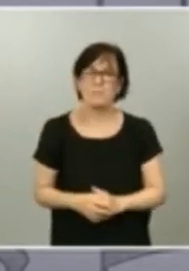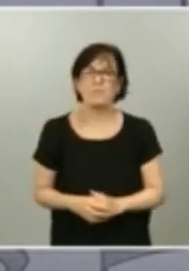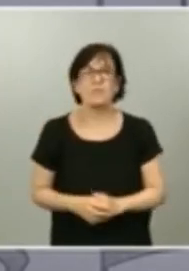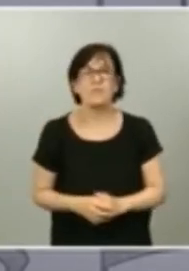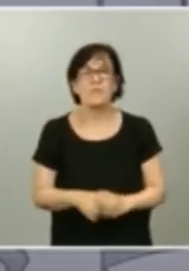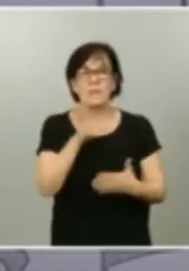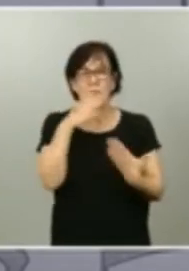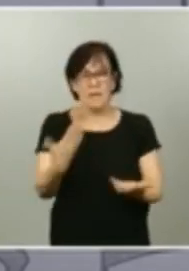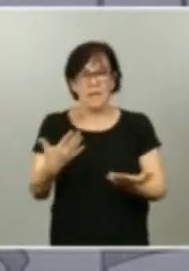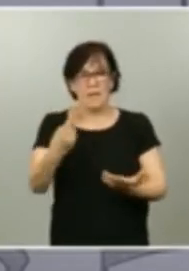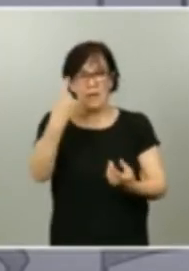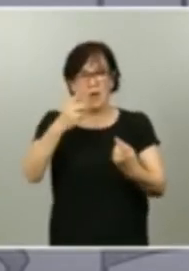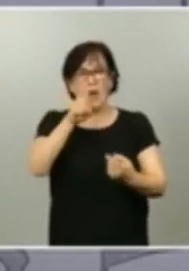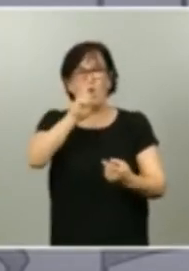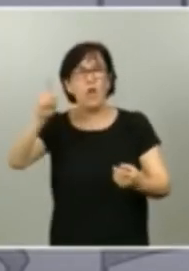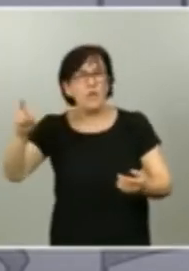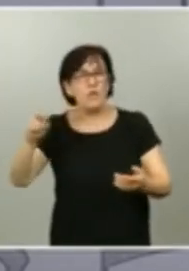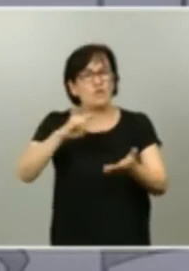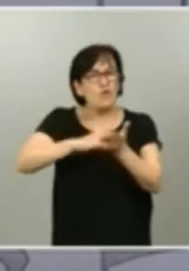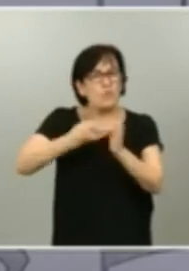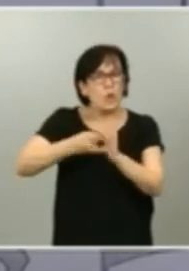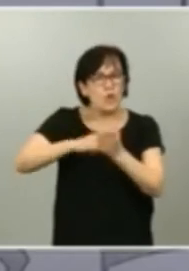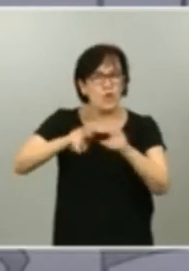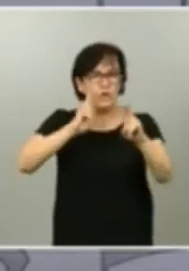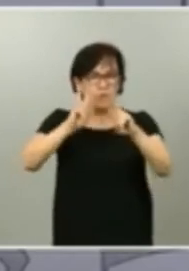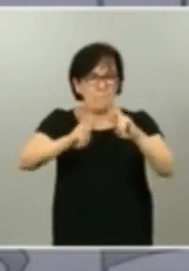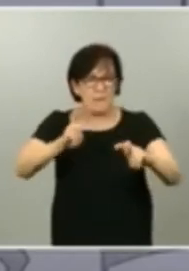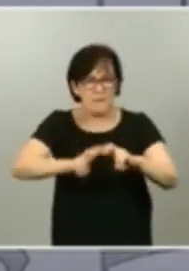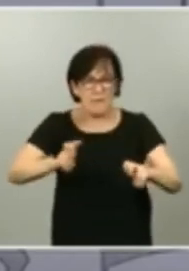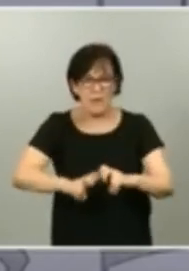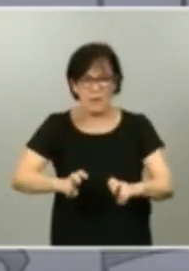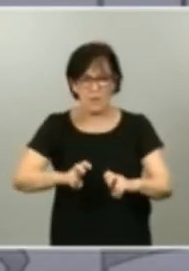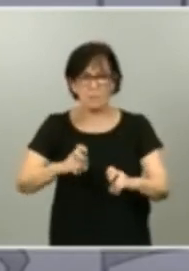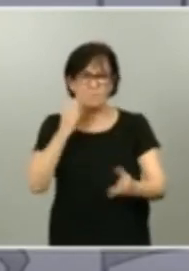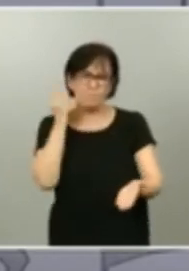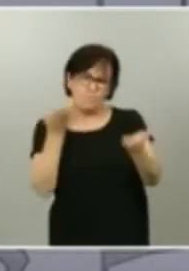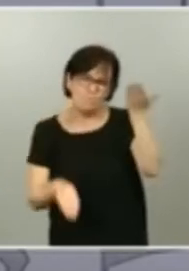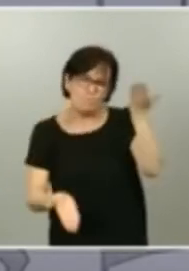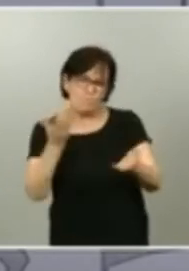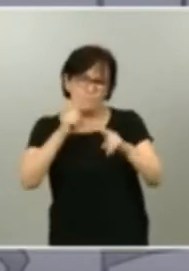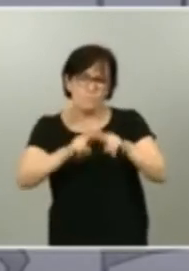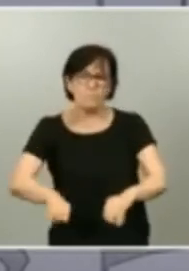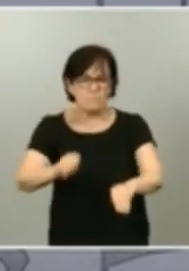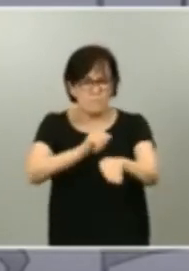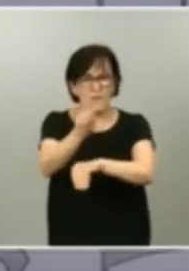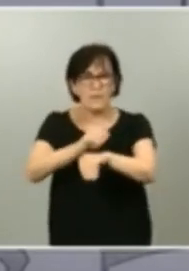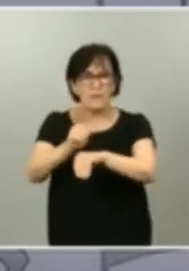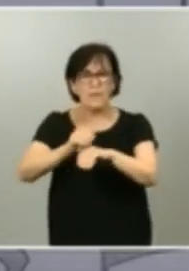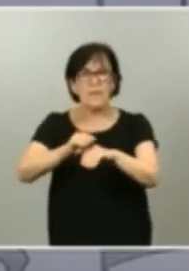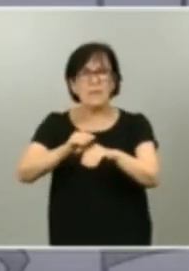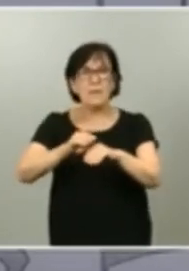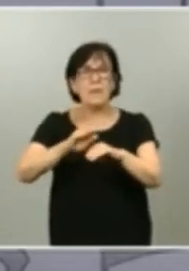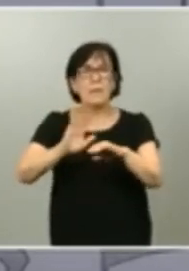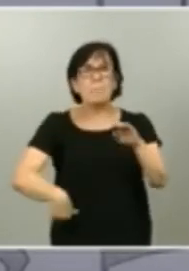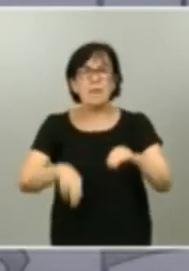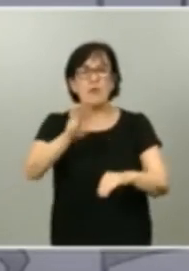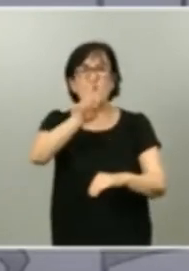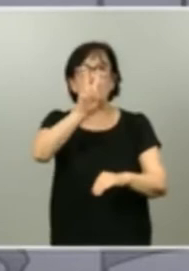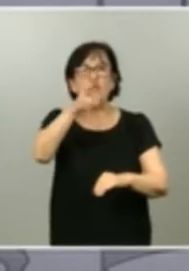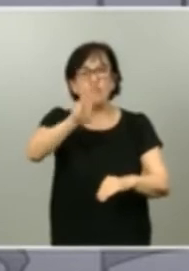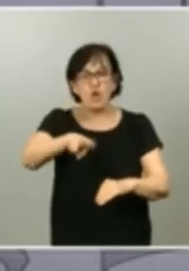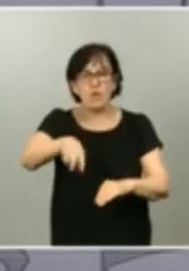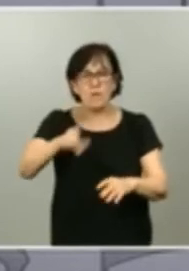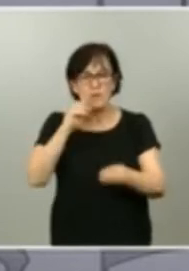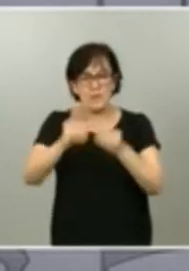proyectos de investigación que hemos evaluado y financiado en menos de dos meses y sobre los que estamos haciendo seguimiento